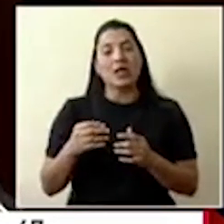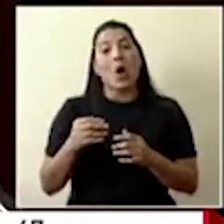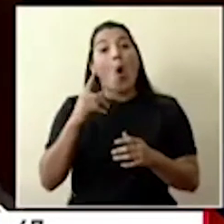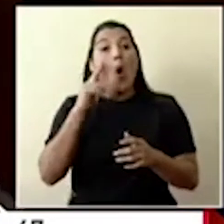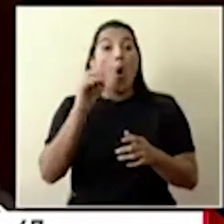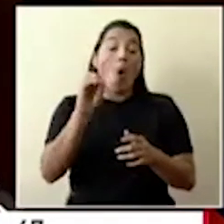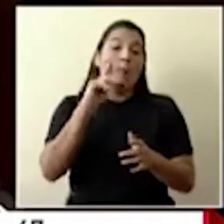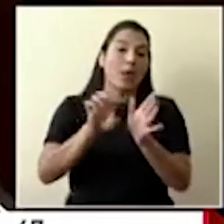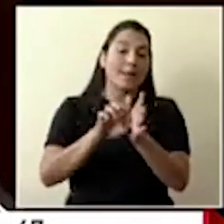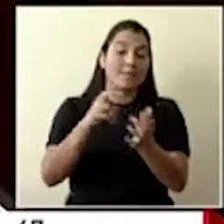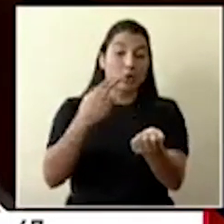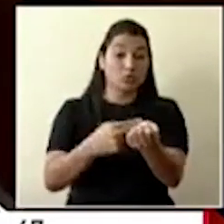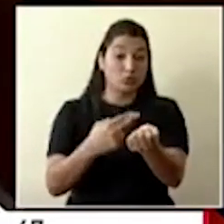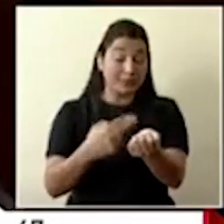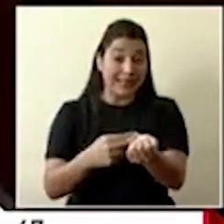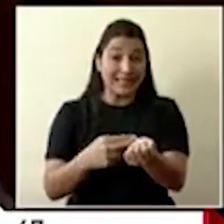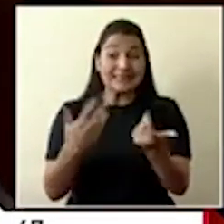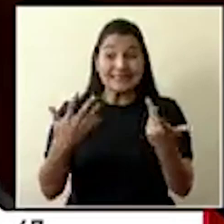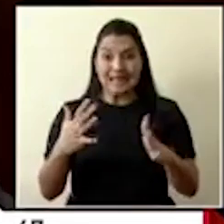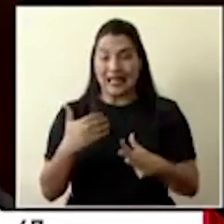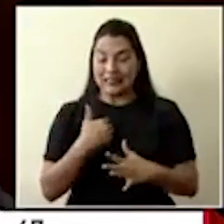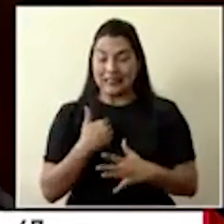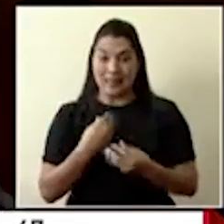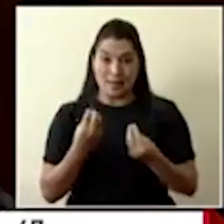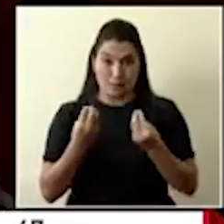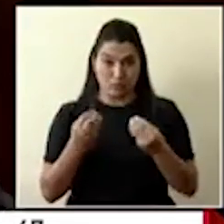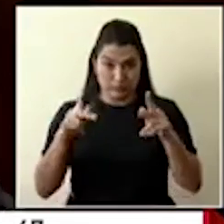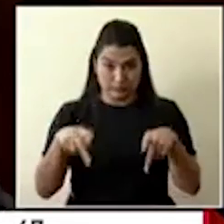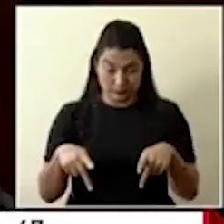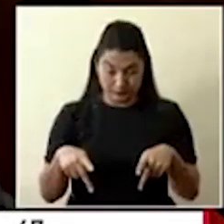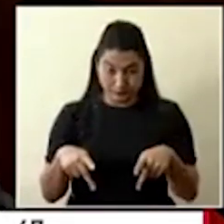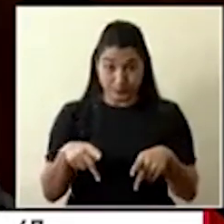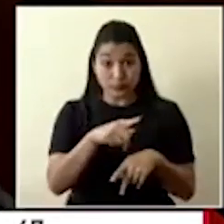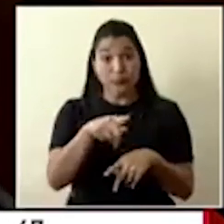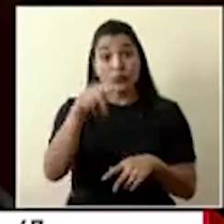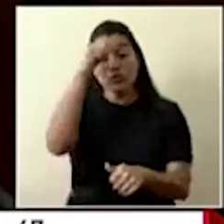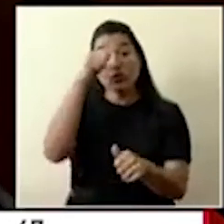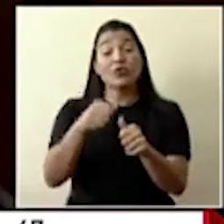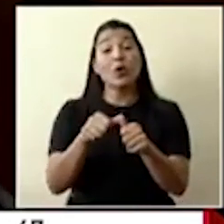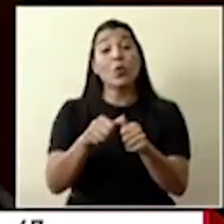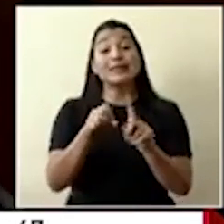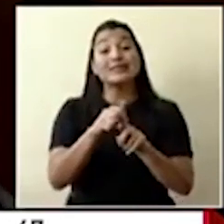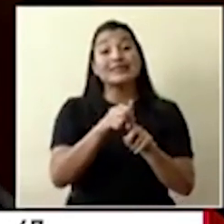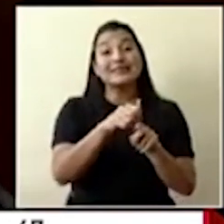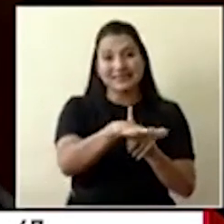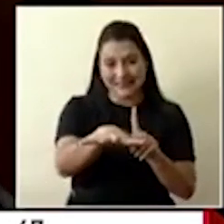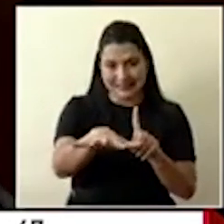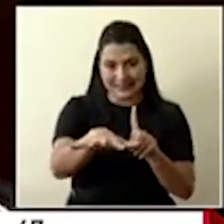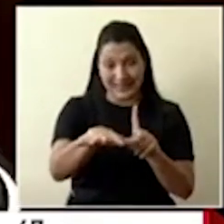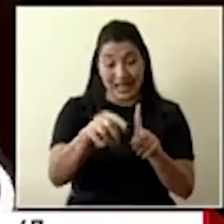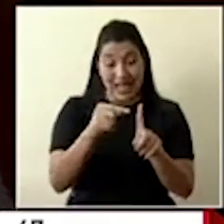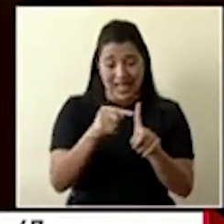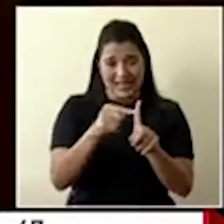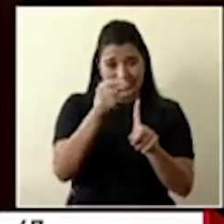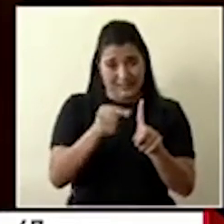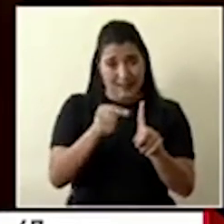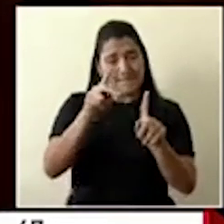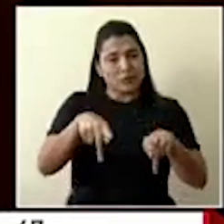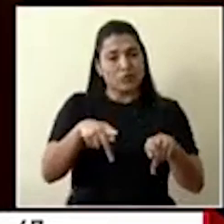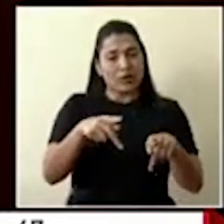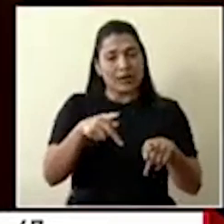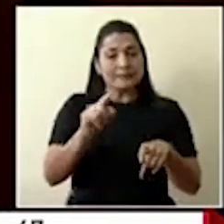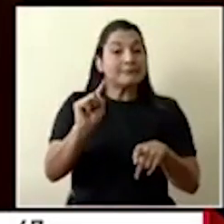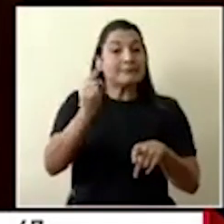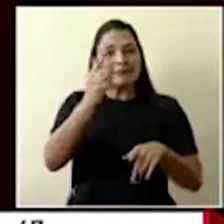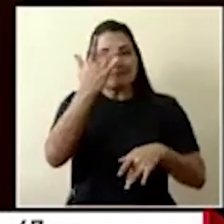hospitales que tienen una cantidad ya bastante importante. Recordemos que los clústeres, si bien es cierto, pueden estar en